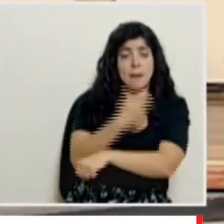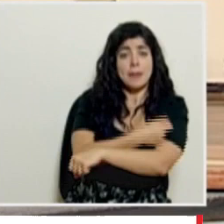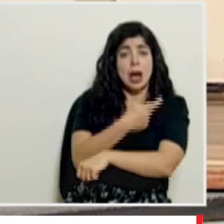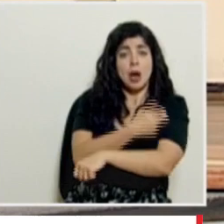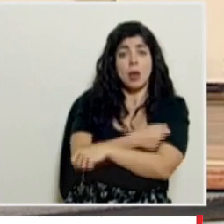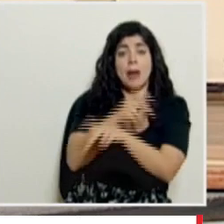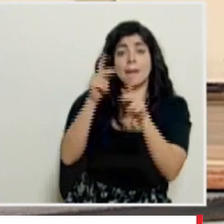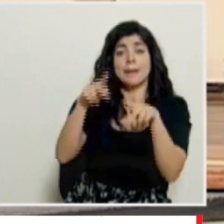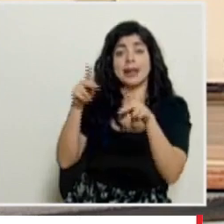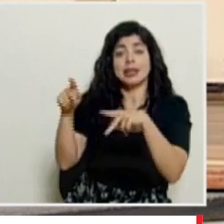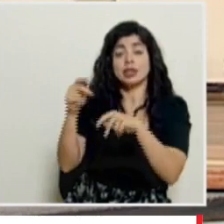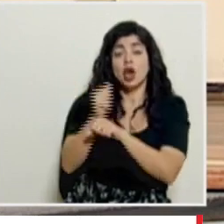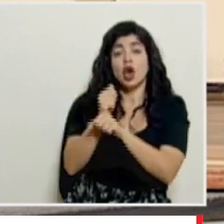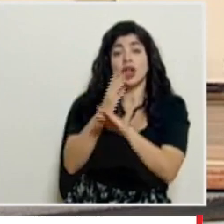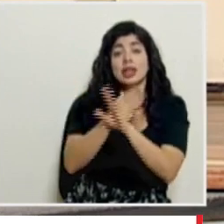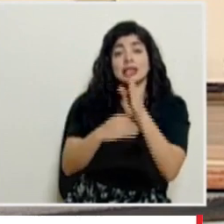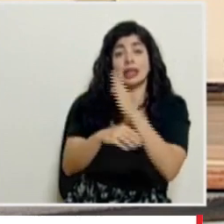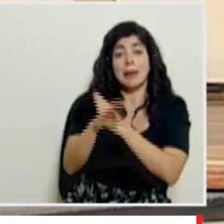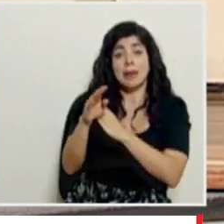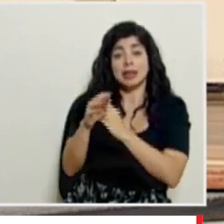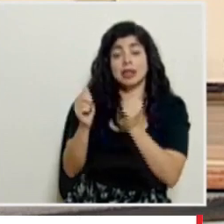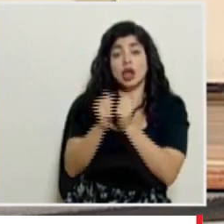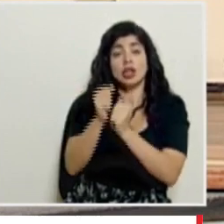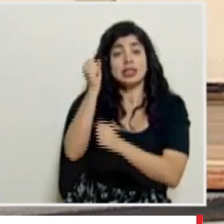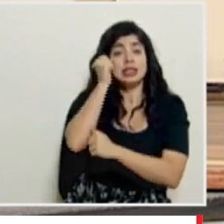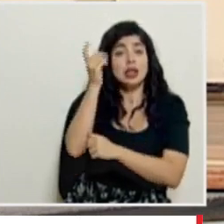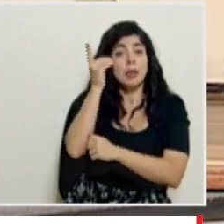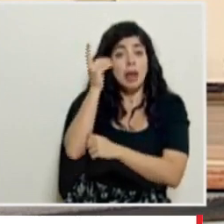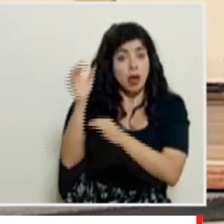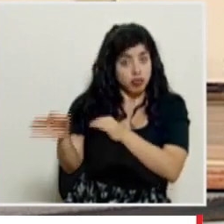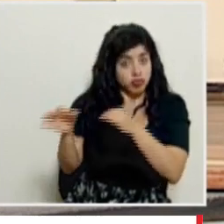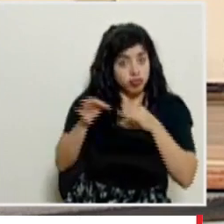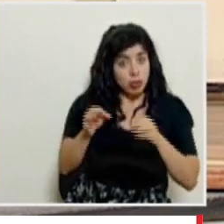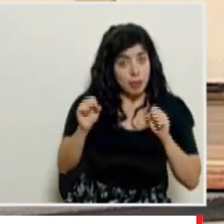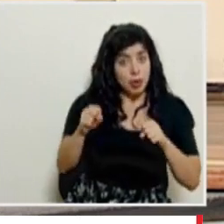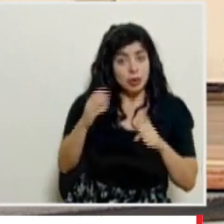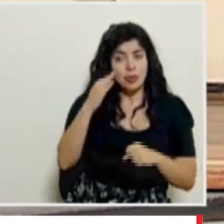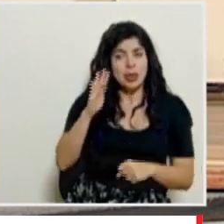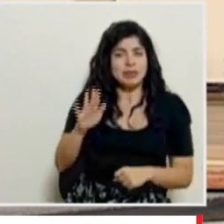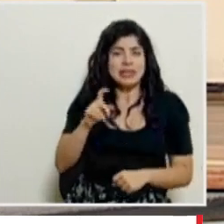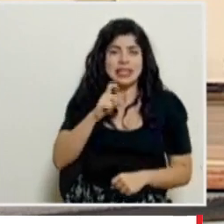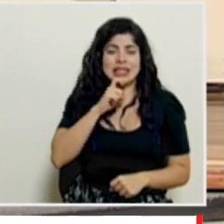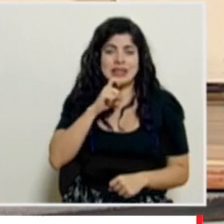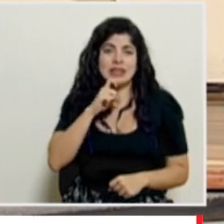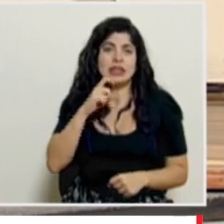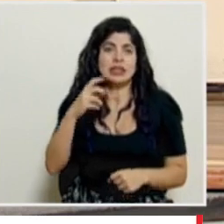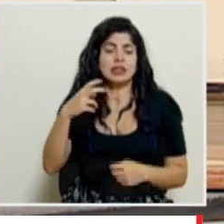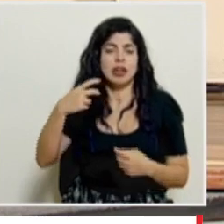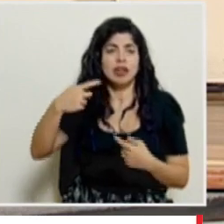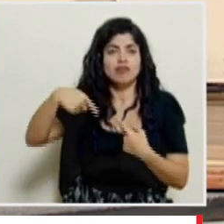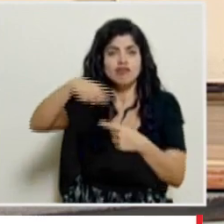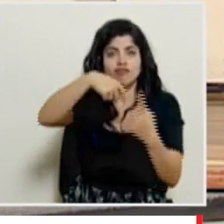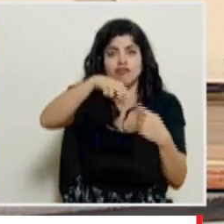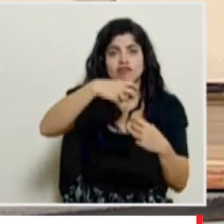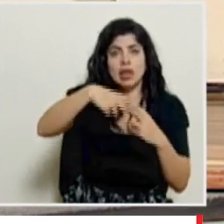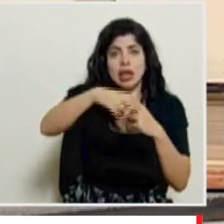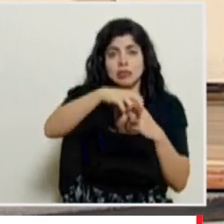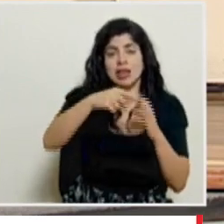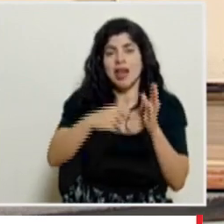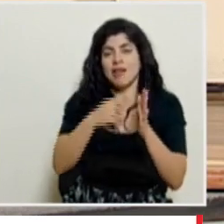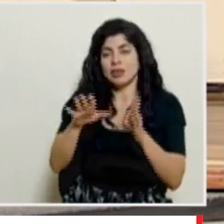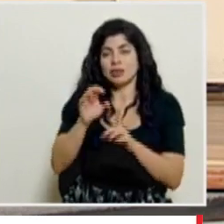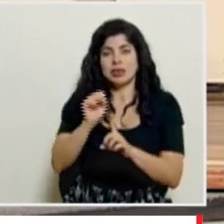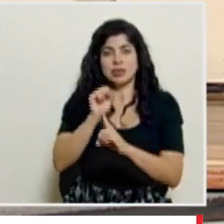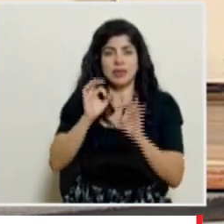de las personas con discapacidad y con síndrome de Down esto debido a sus dificultades de movilización y en algunos casos sus